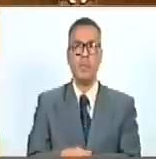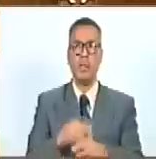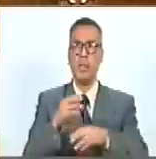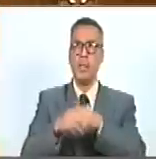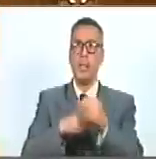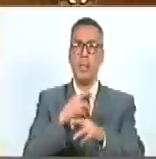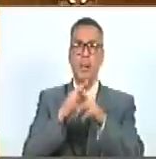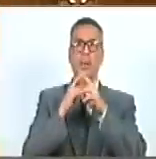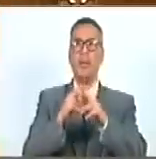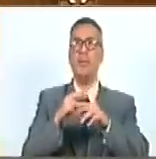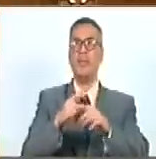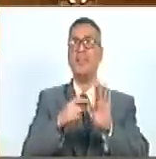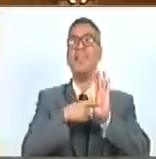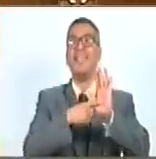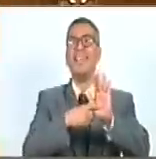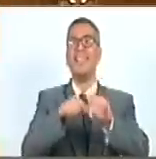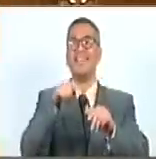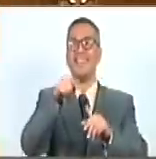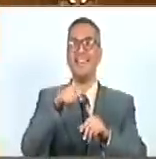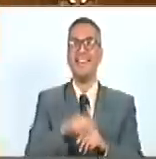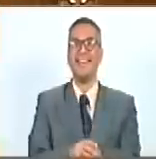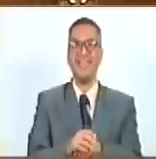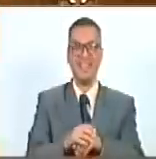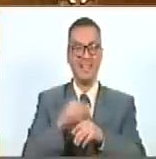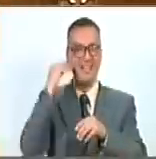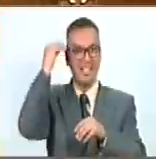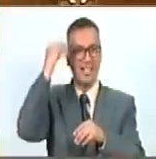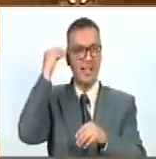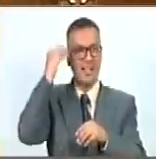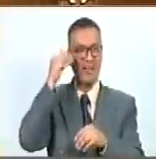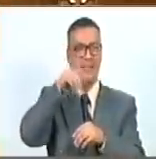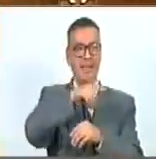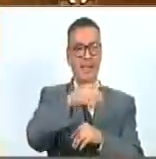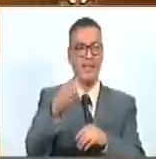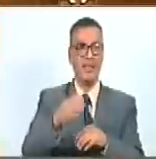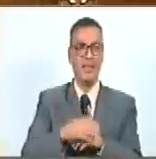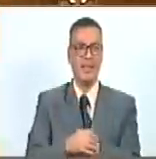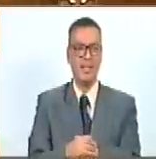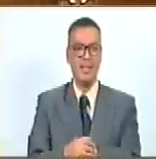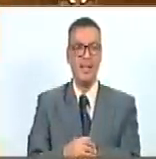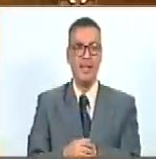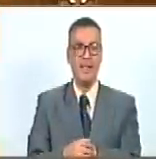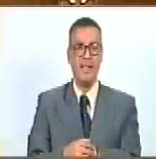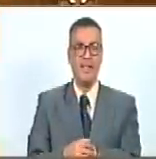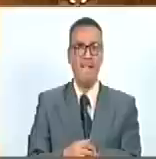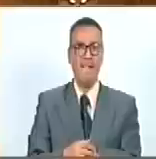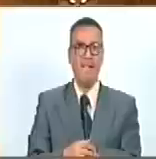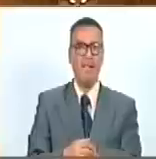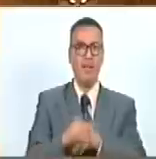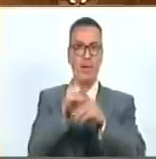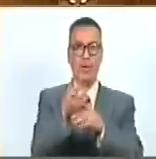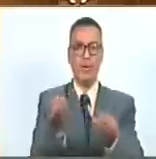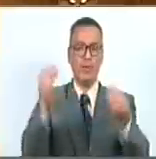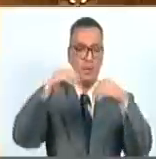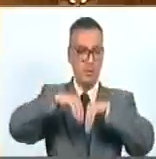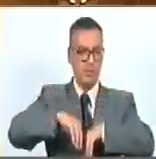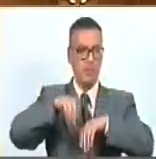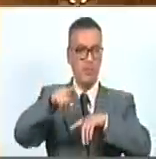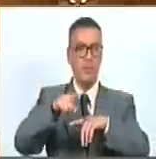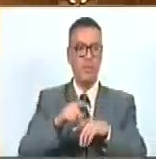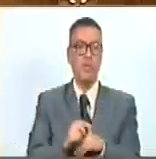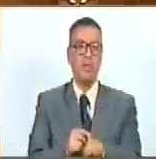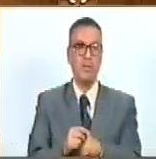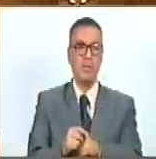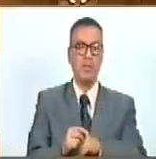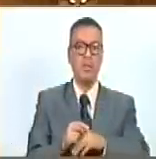presentar a su consideración un acuerdo en